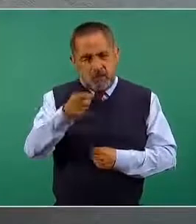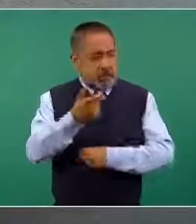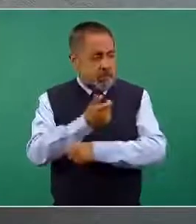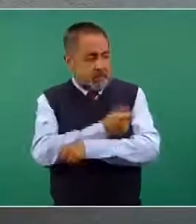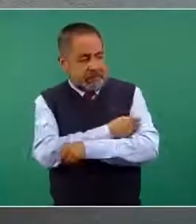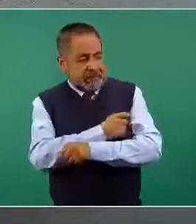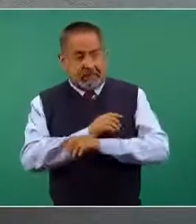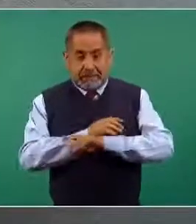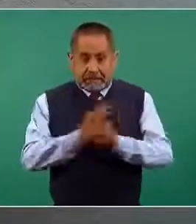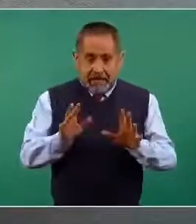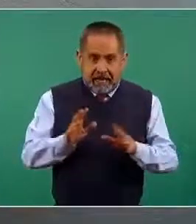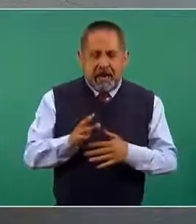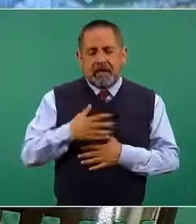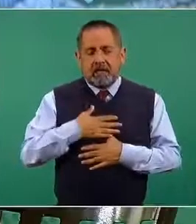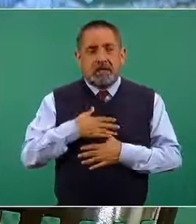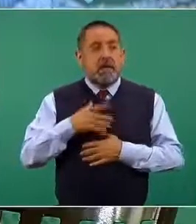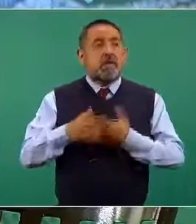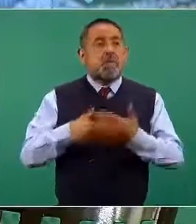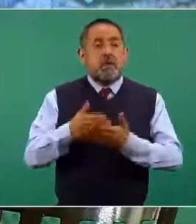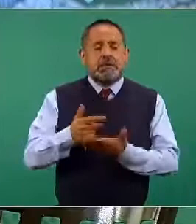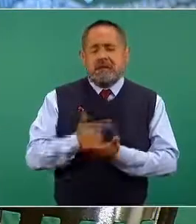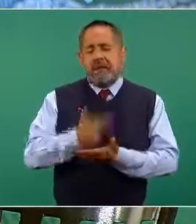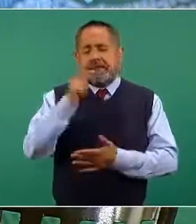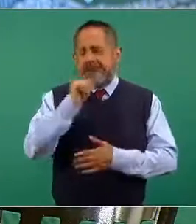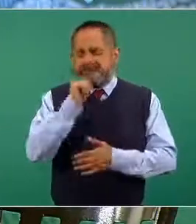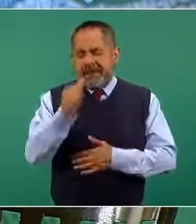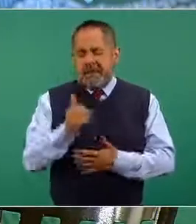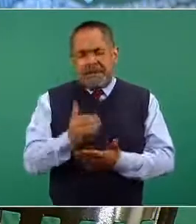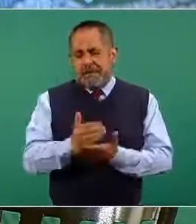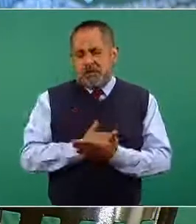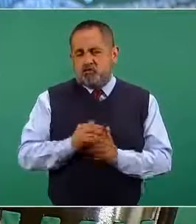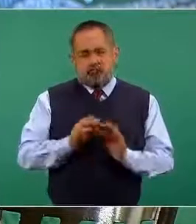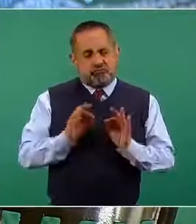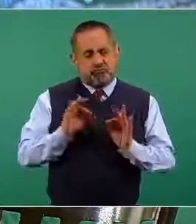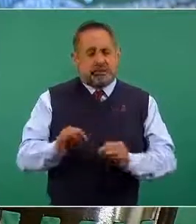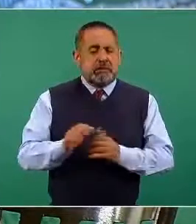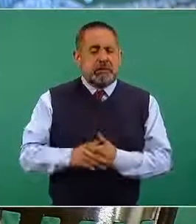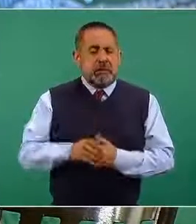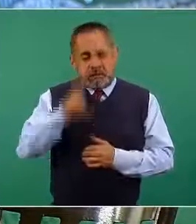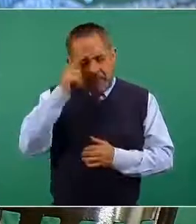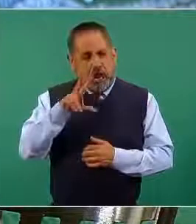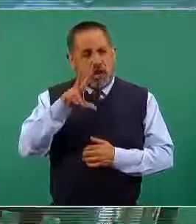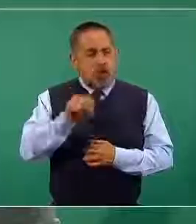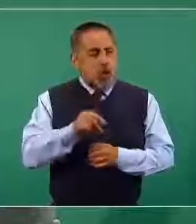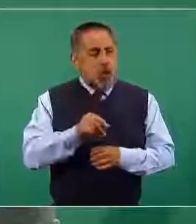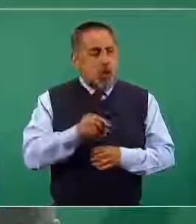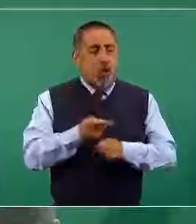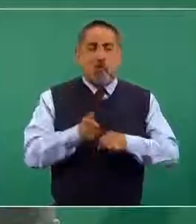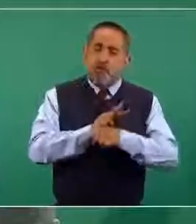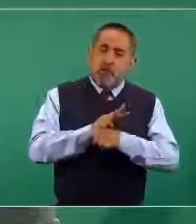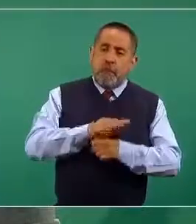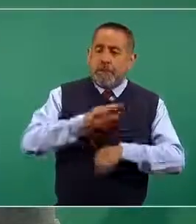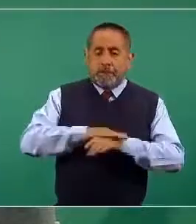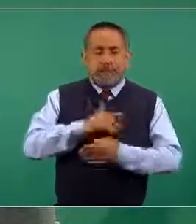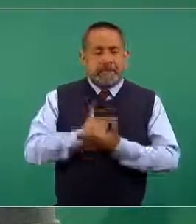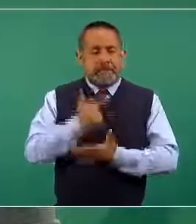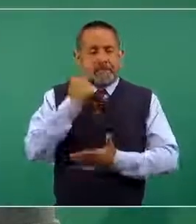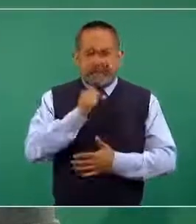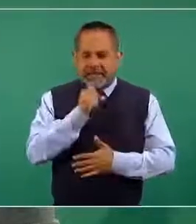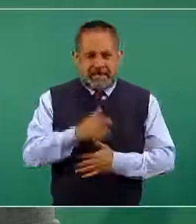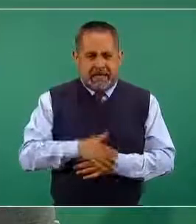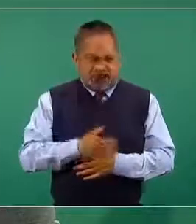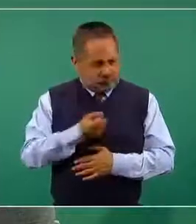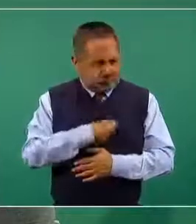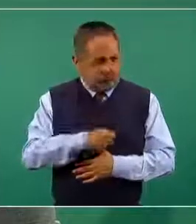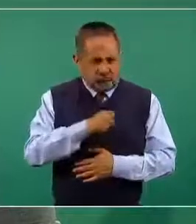su vacuna vaya a presentar un cuadro grave de COVID y pueda recuperar su salud